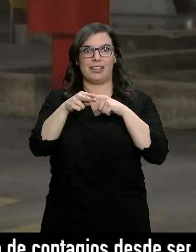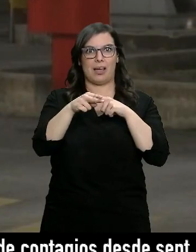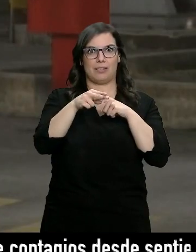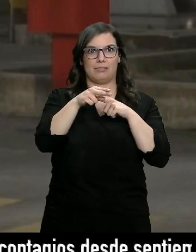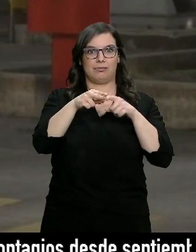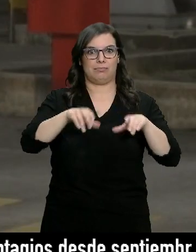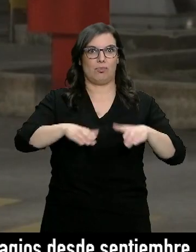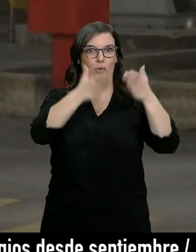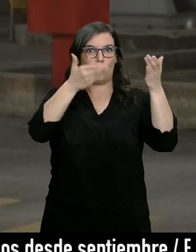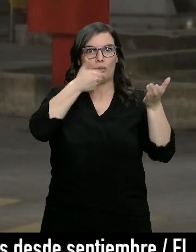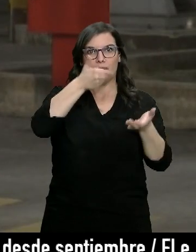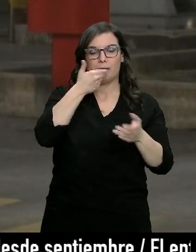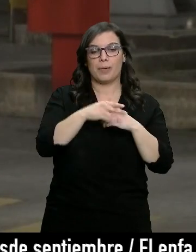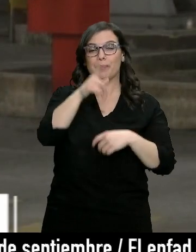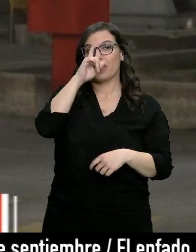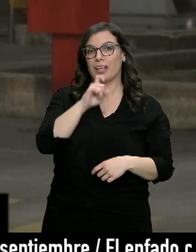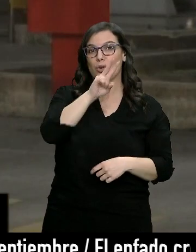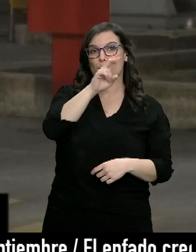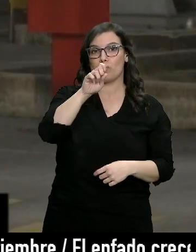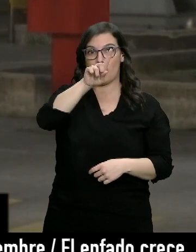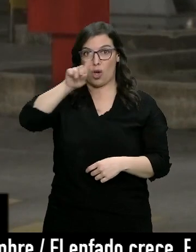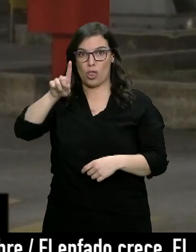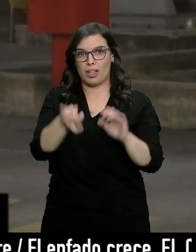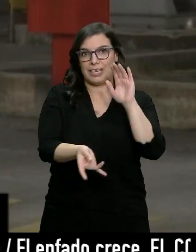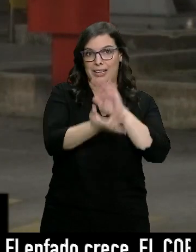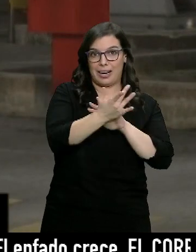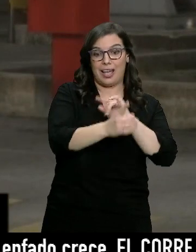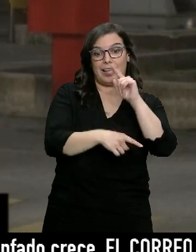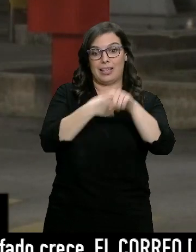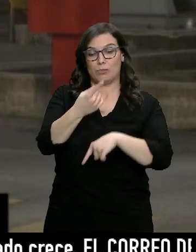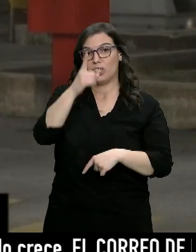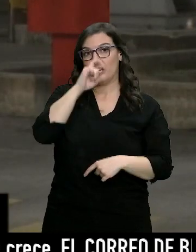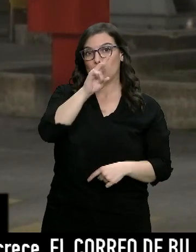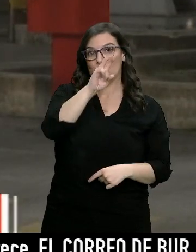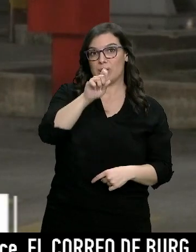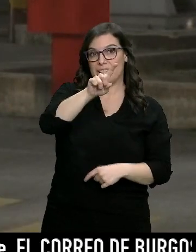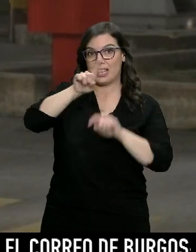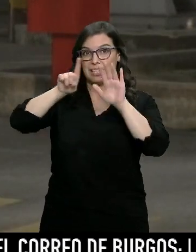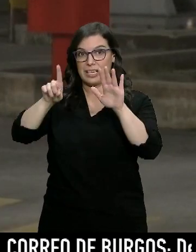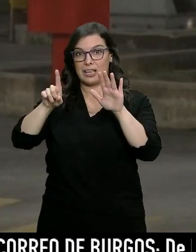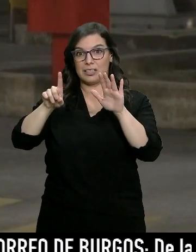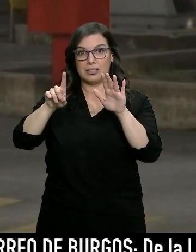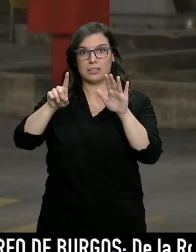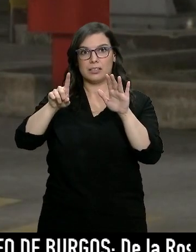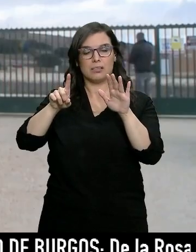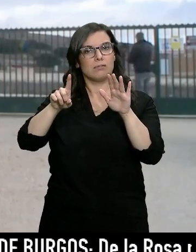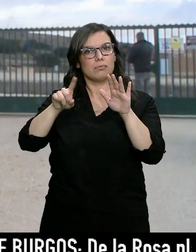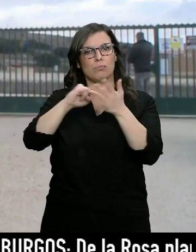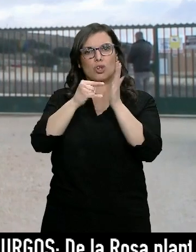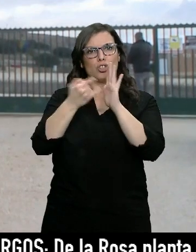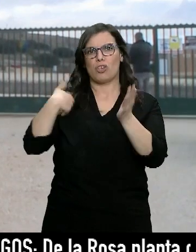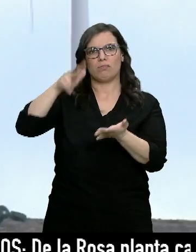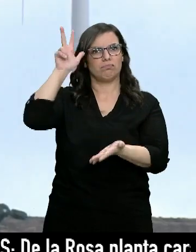nace en el año 2011 y a finales del 2016 ese proyecto ya está perfectamente validado.